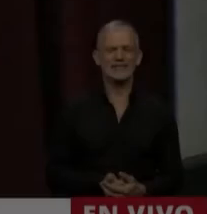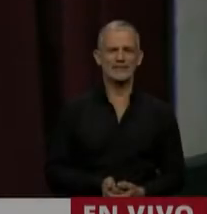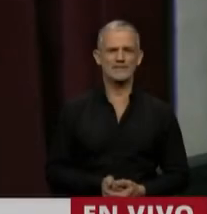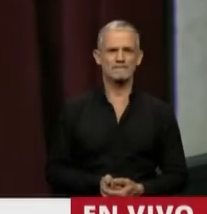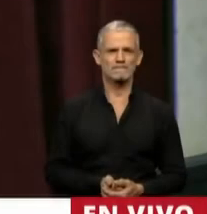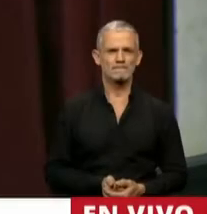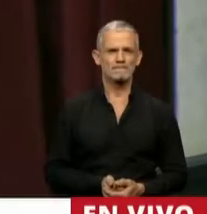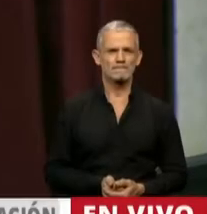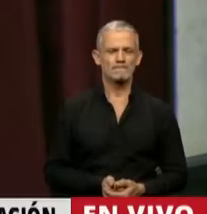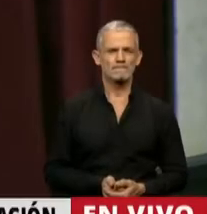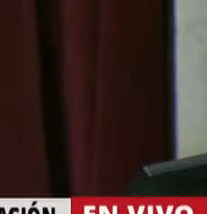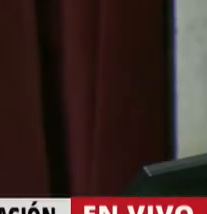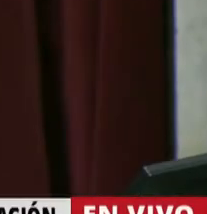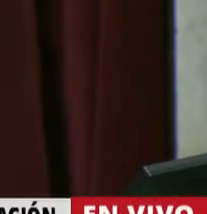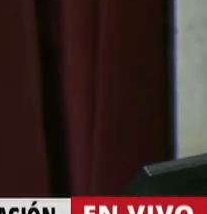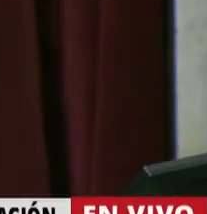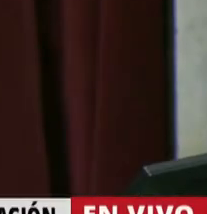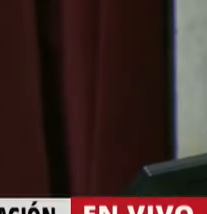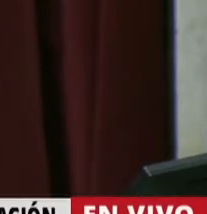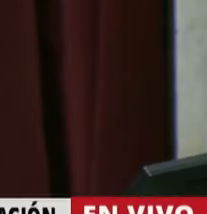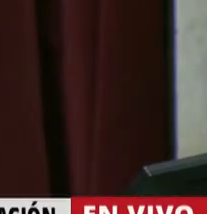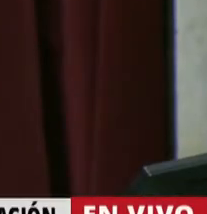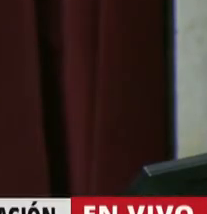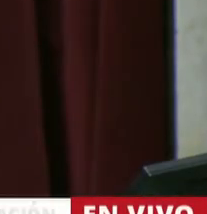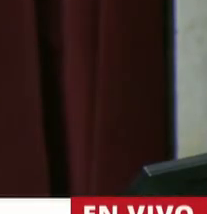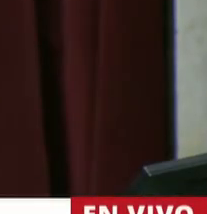En el uso de la palabra el diputado Eduardo Fernández.